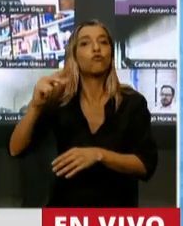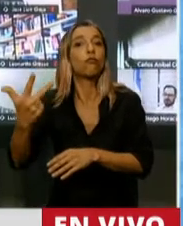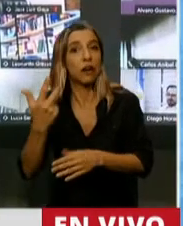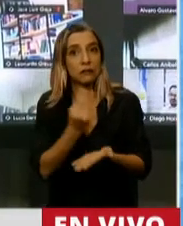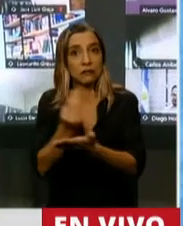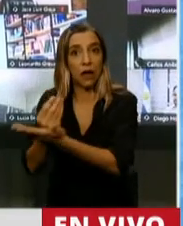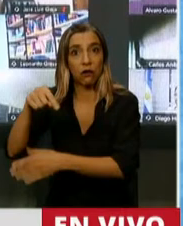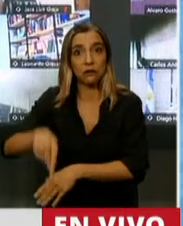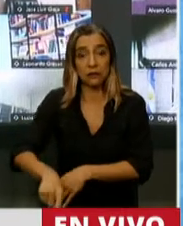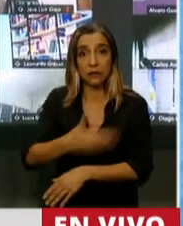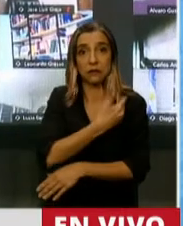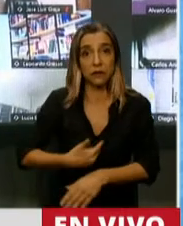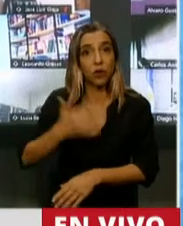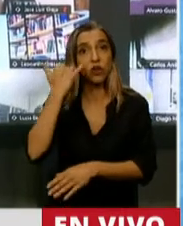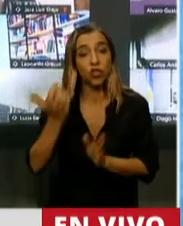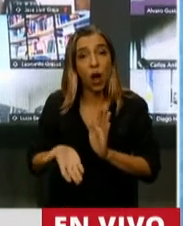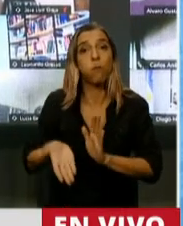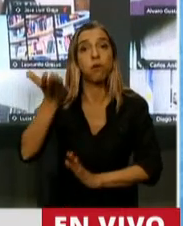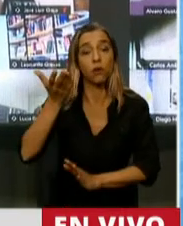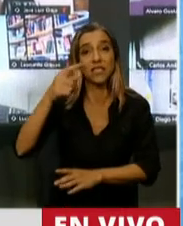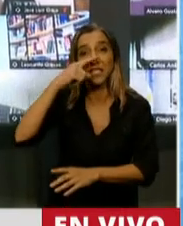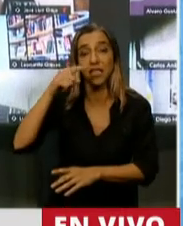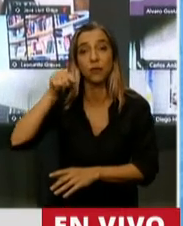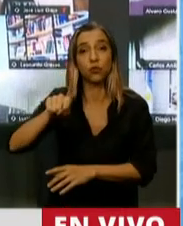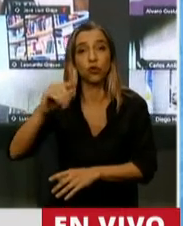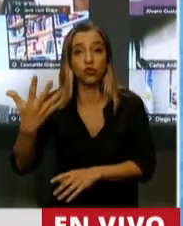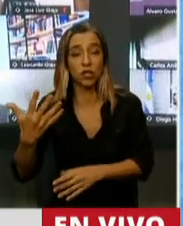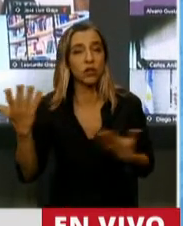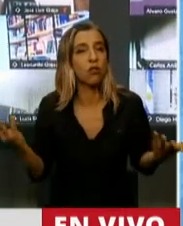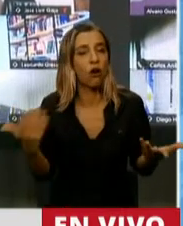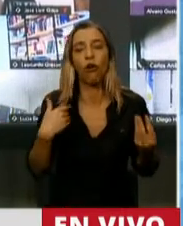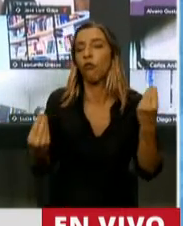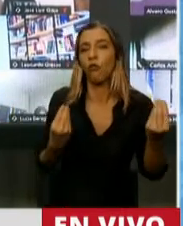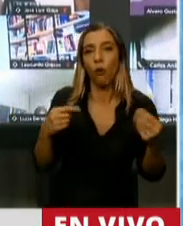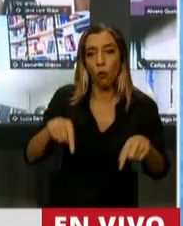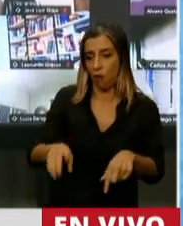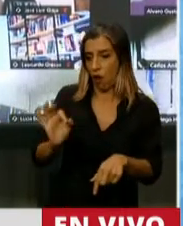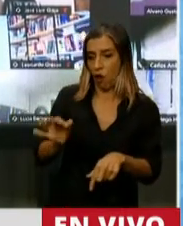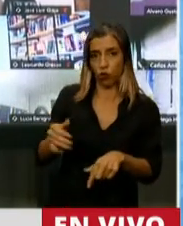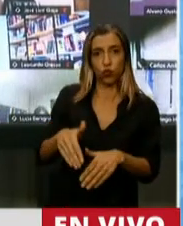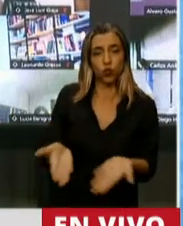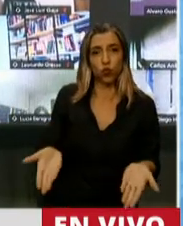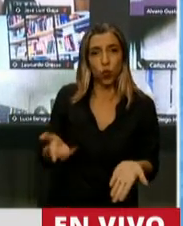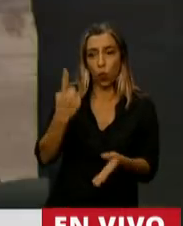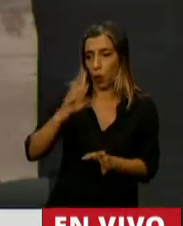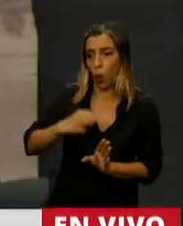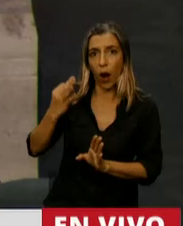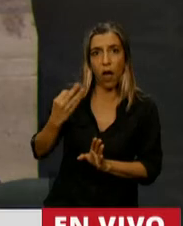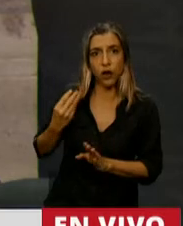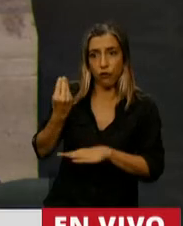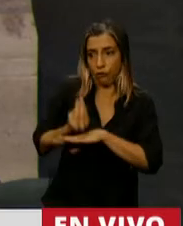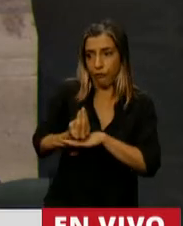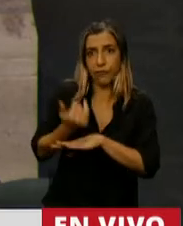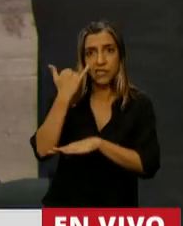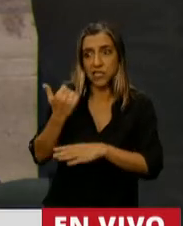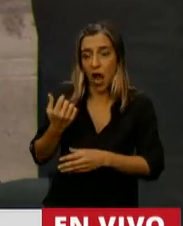incrementó a 7.5 cargos públicos a este mes de octubre, apenas un año de asumido.